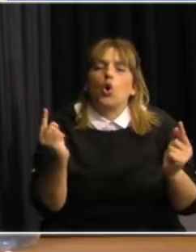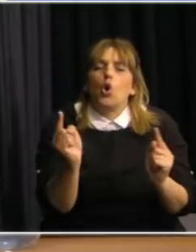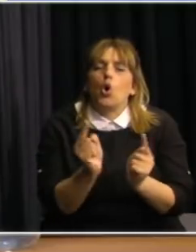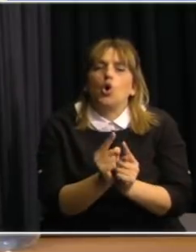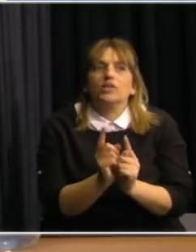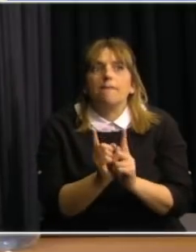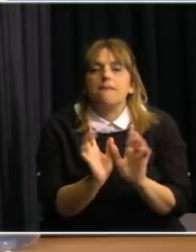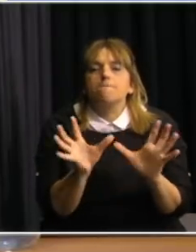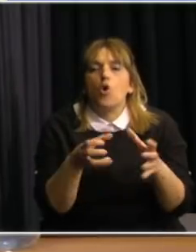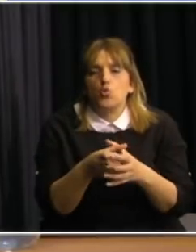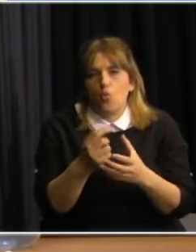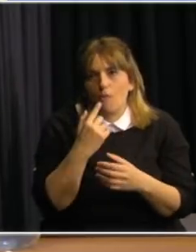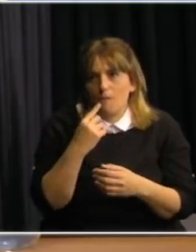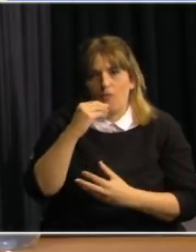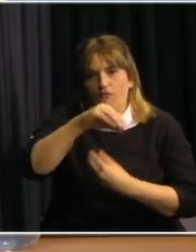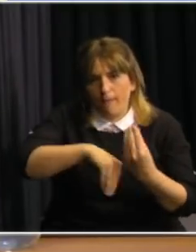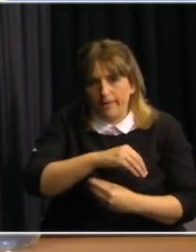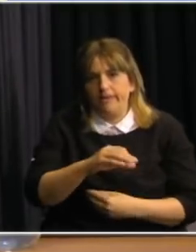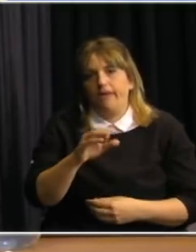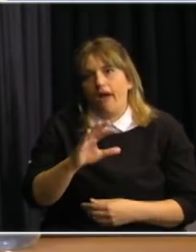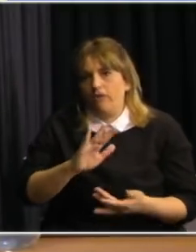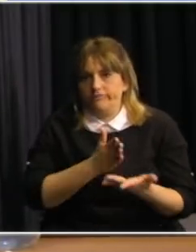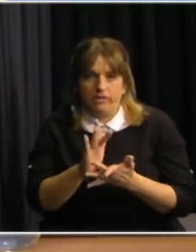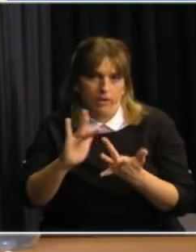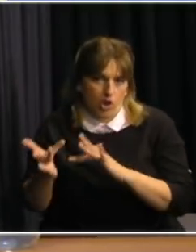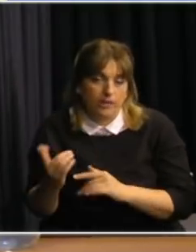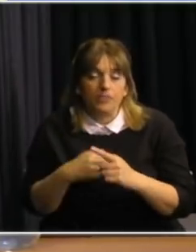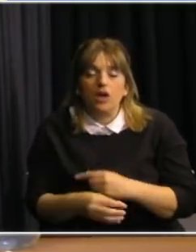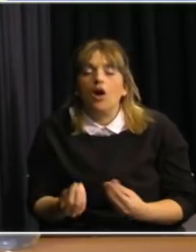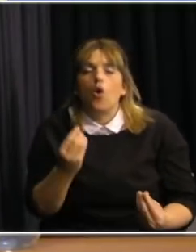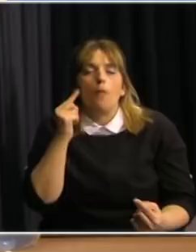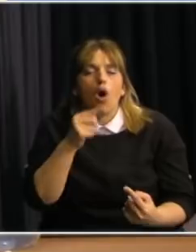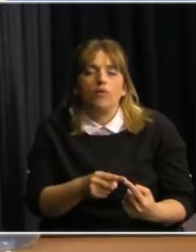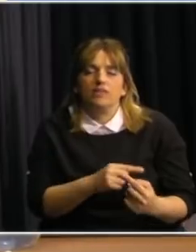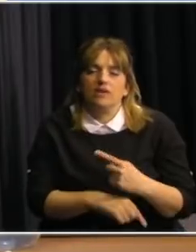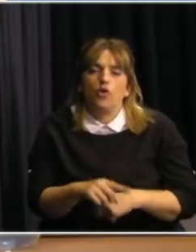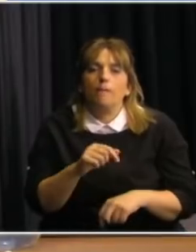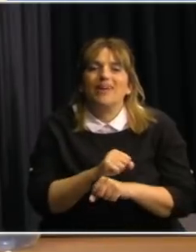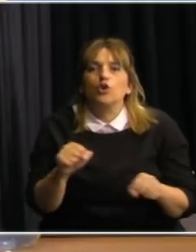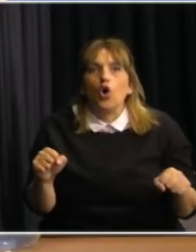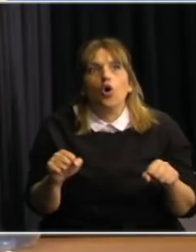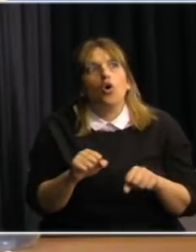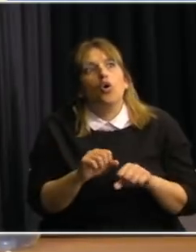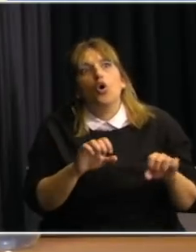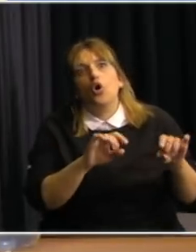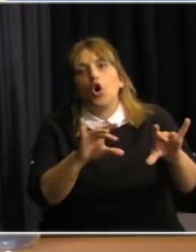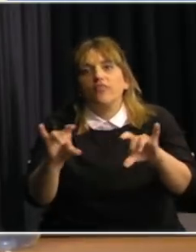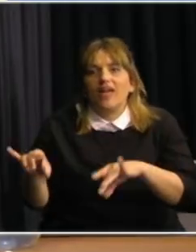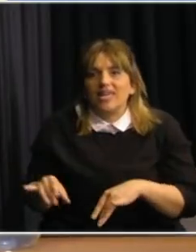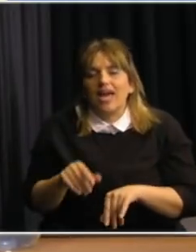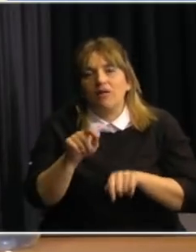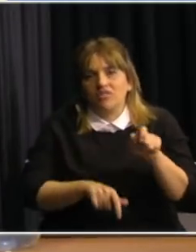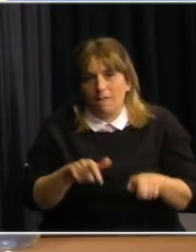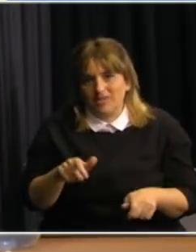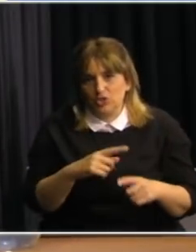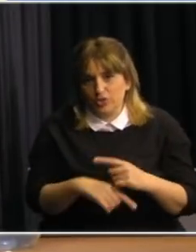grupo social. La idea de todas estas medidas es siempre la misma, limitar la exposición de las personas al virus,